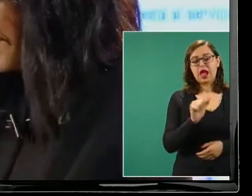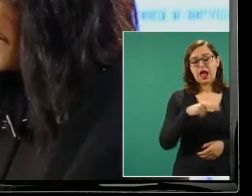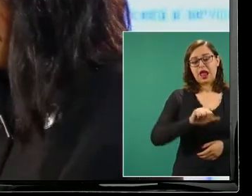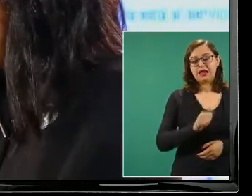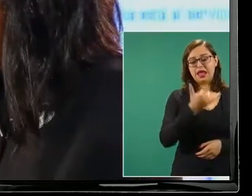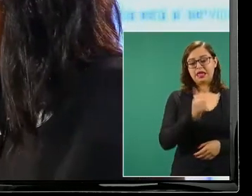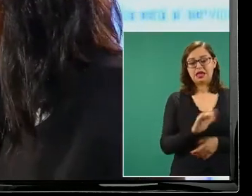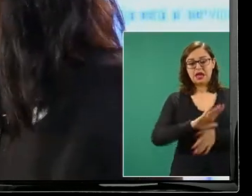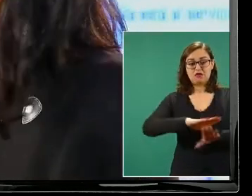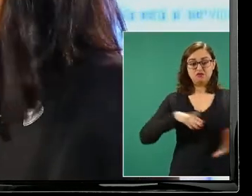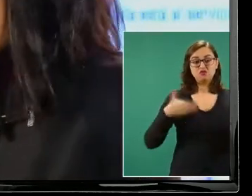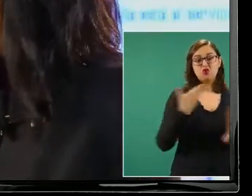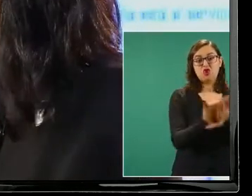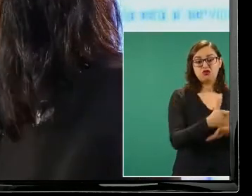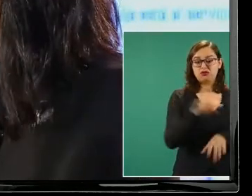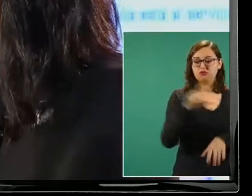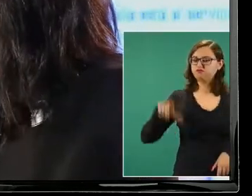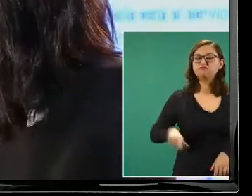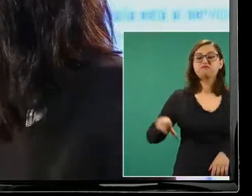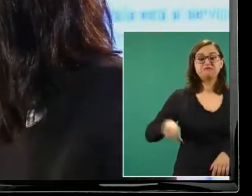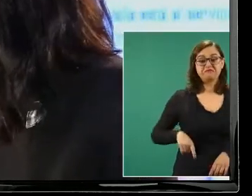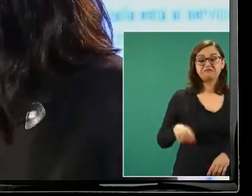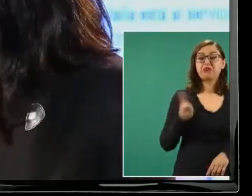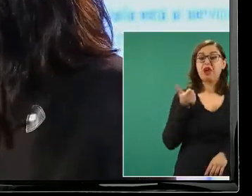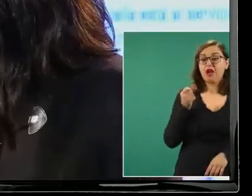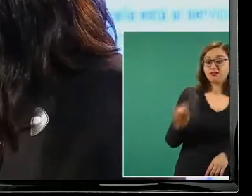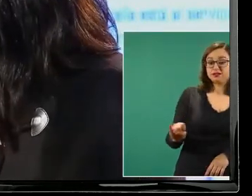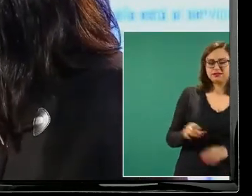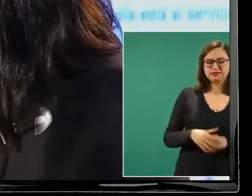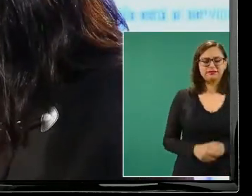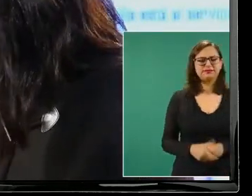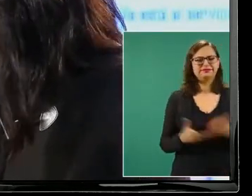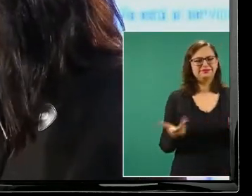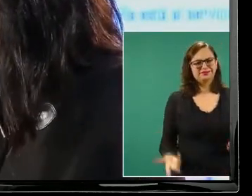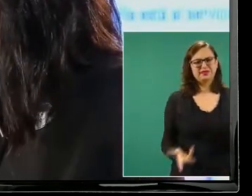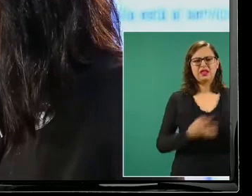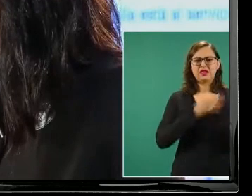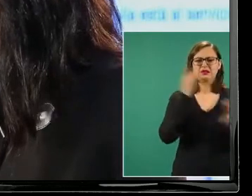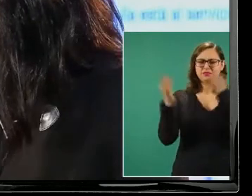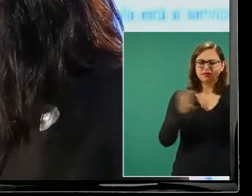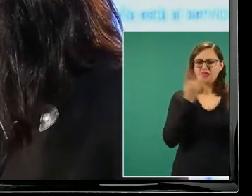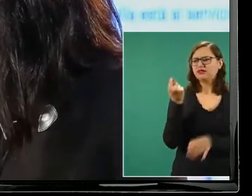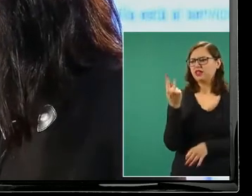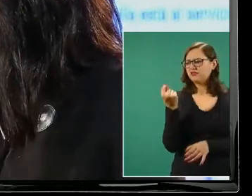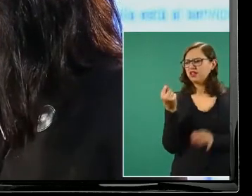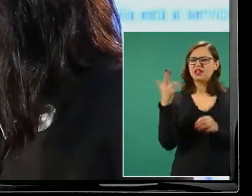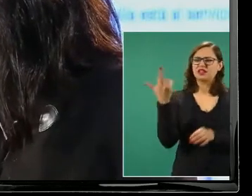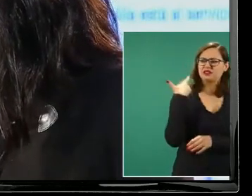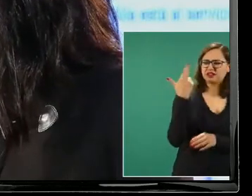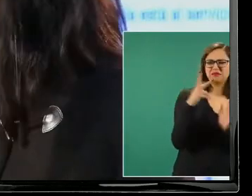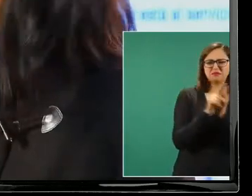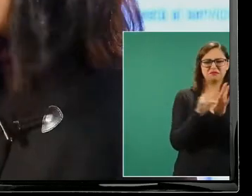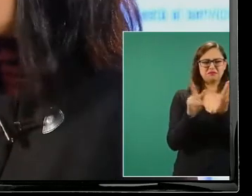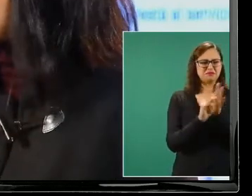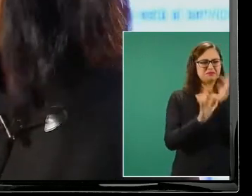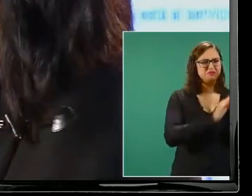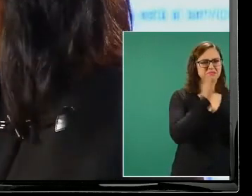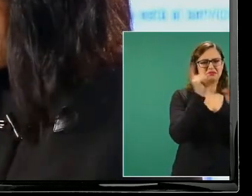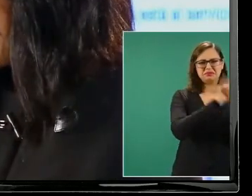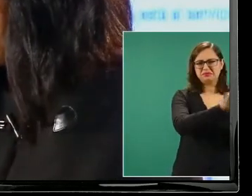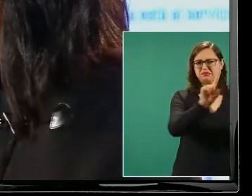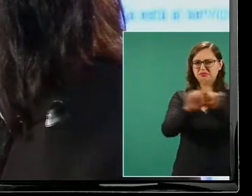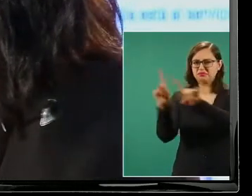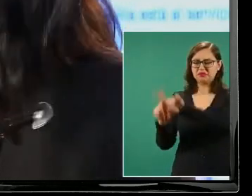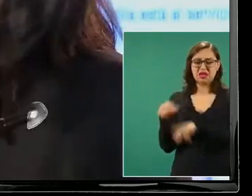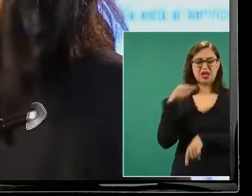diversos medios de comunicación comentaristas y opositores han usado el juicio contra Ricardo Anaya